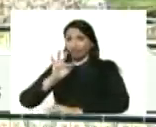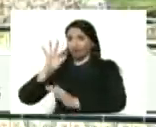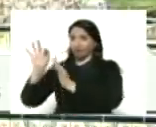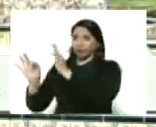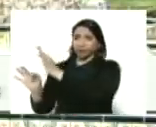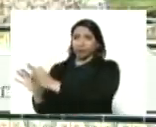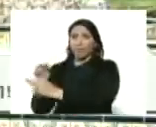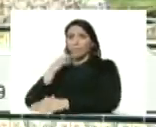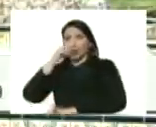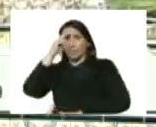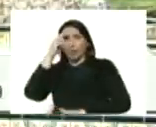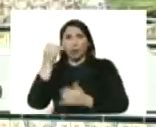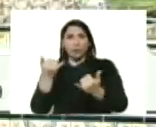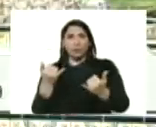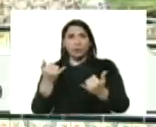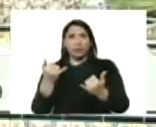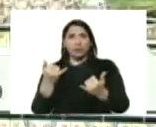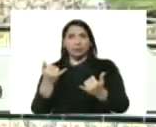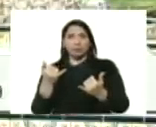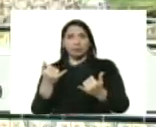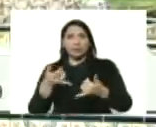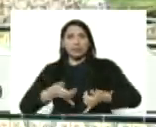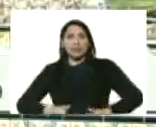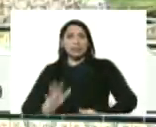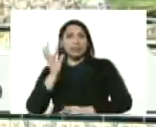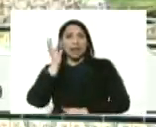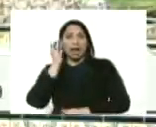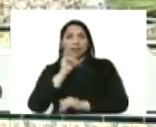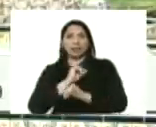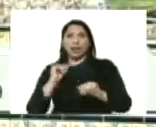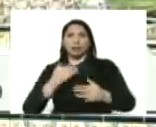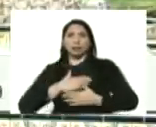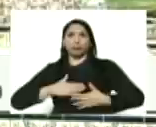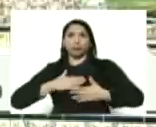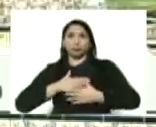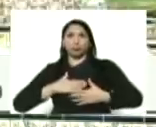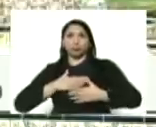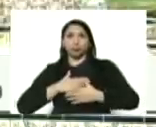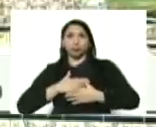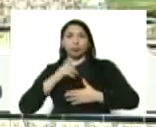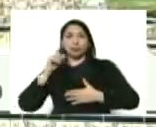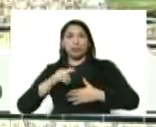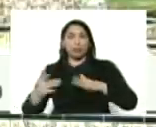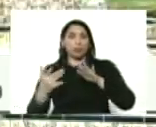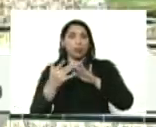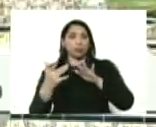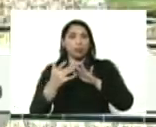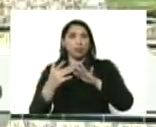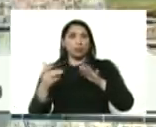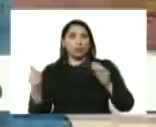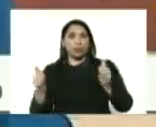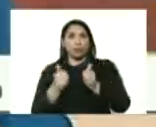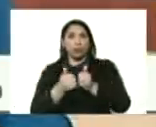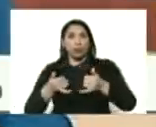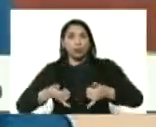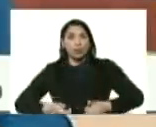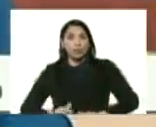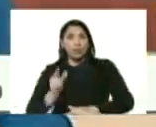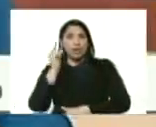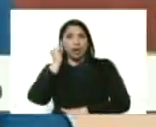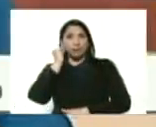en este momento pasando el coronavirus. Y él tuvo contacto con su hija. O sea que su hija